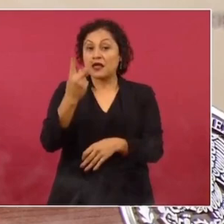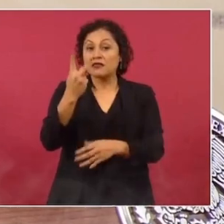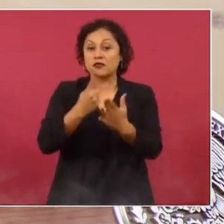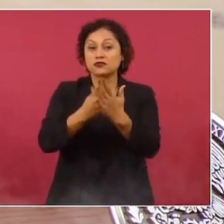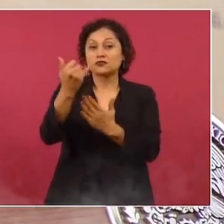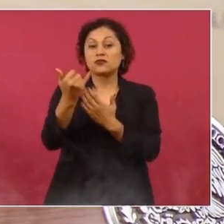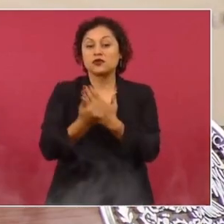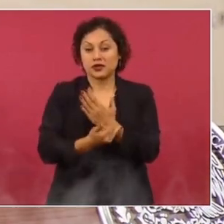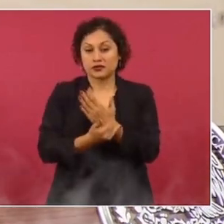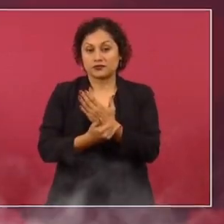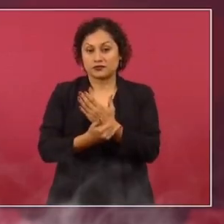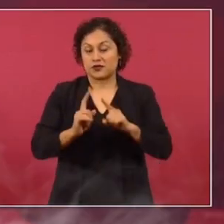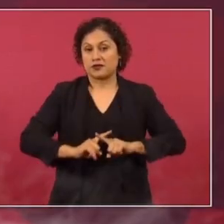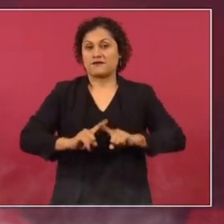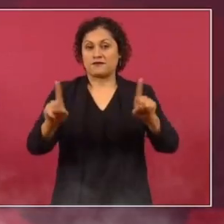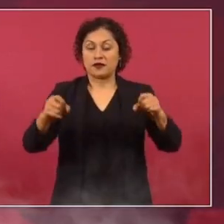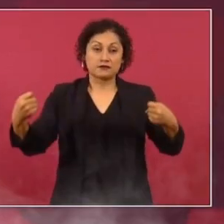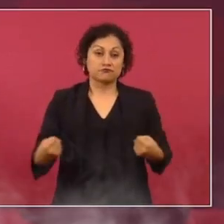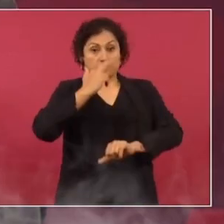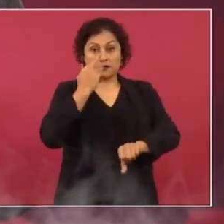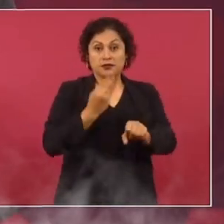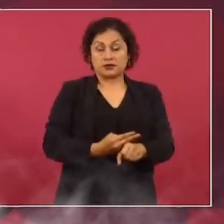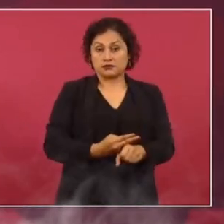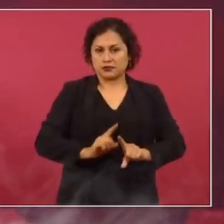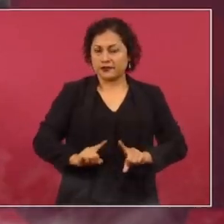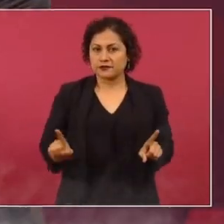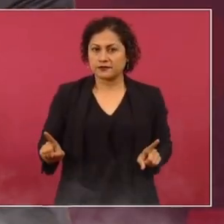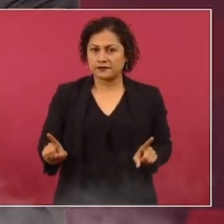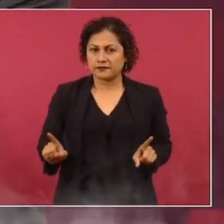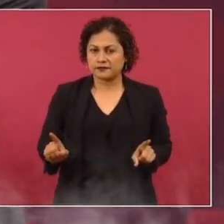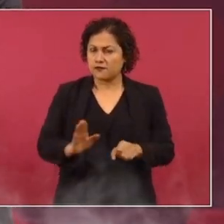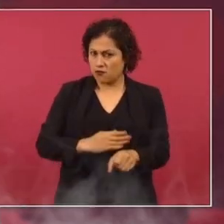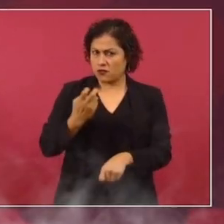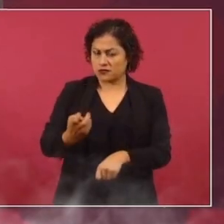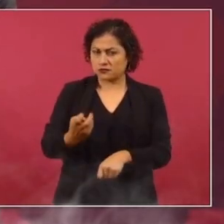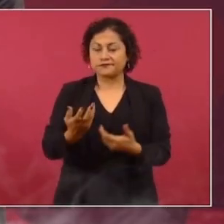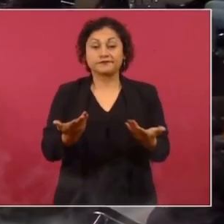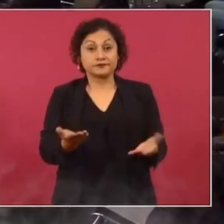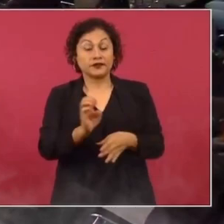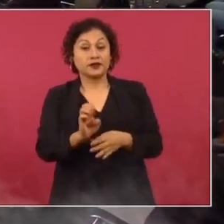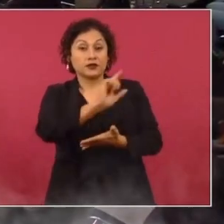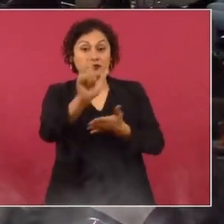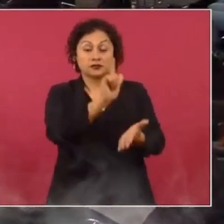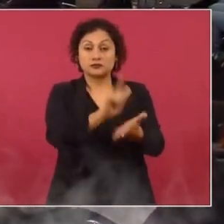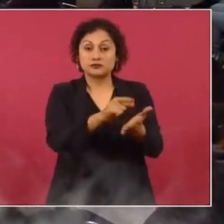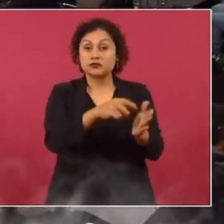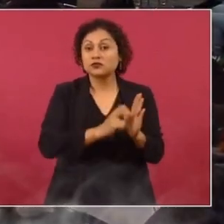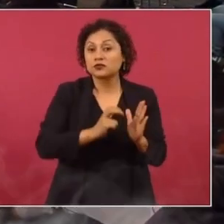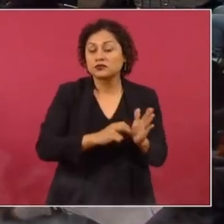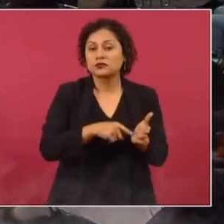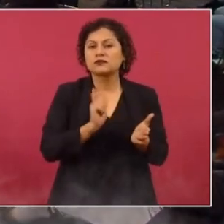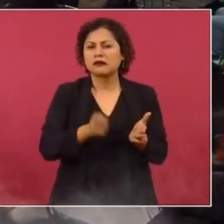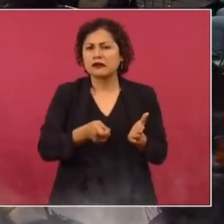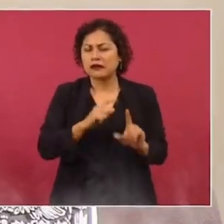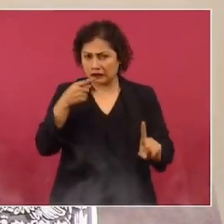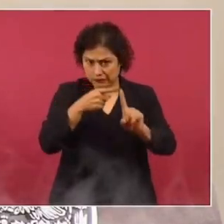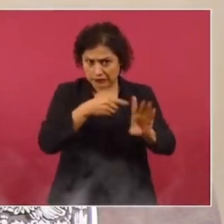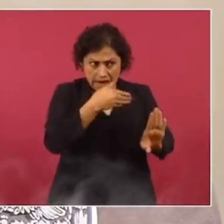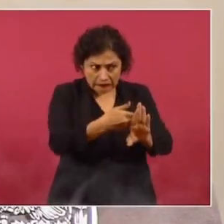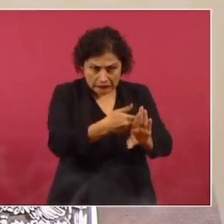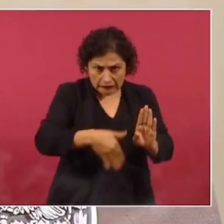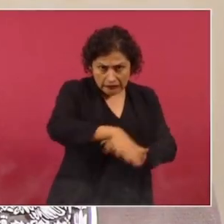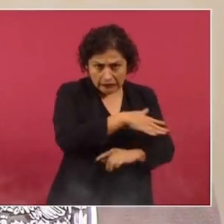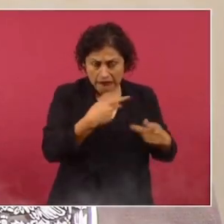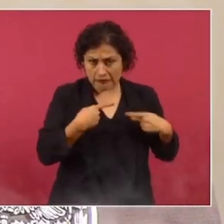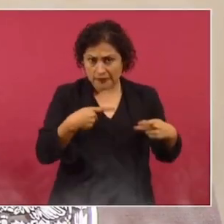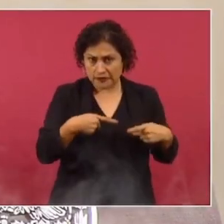distintos contra apuestos de nación. Entonces, esta reforma no significa afectar en nada